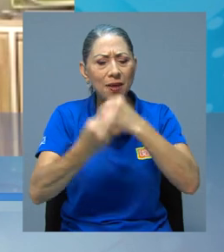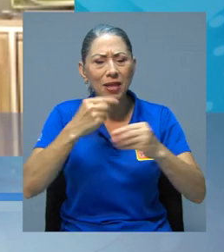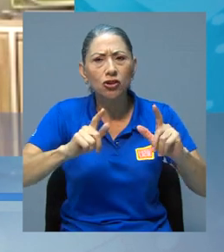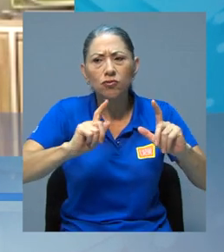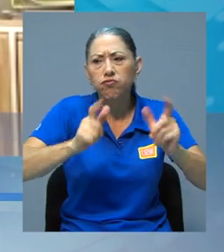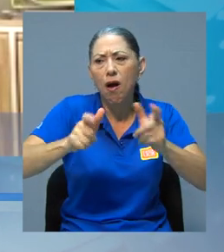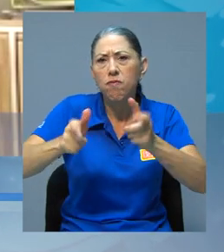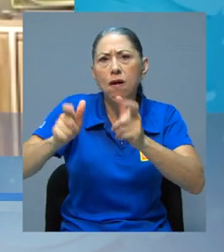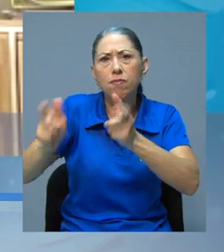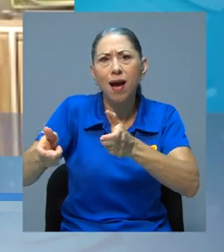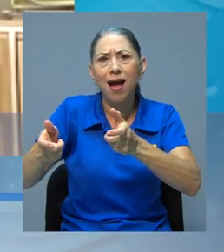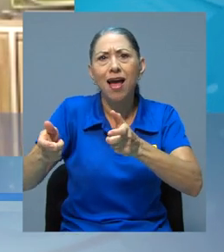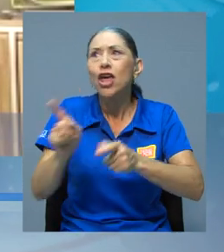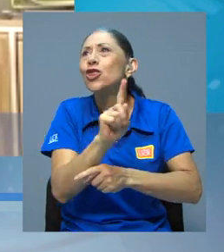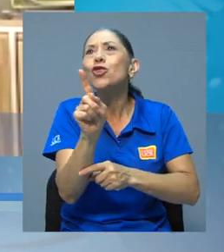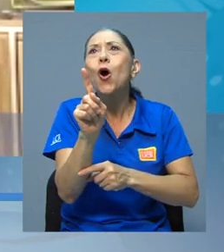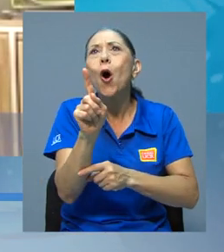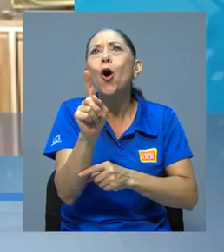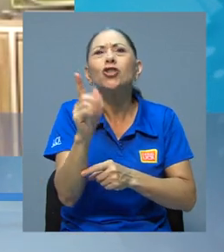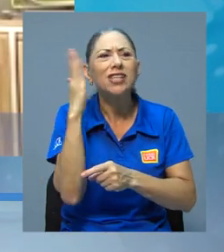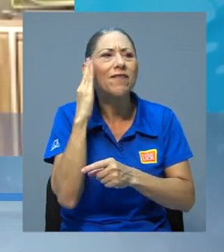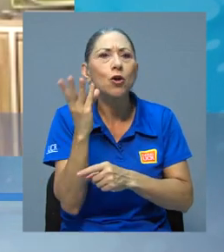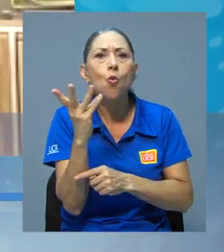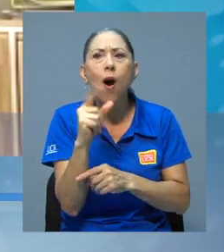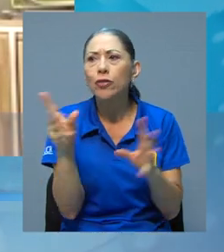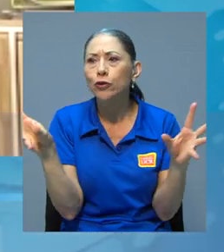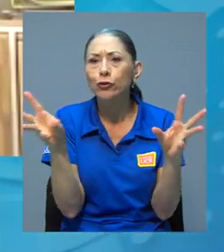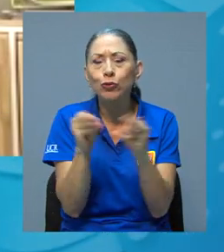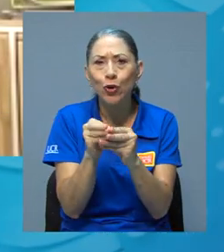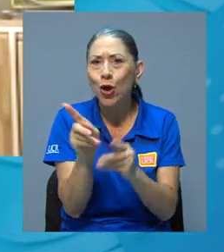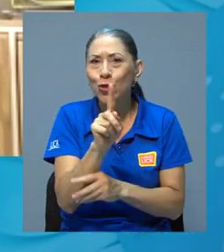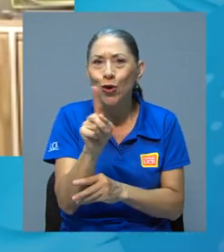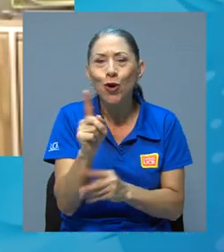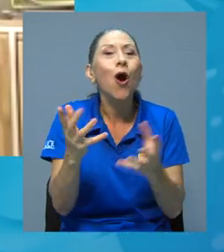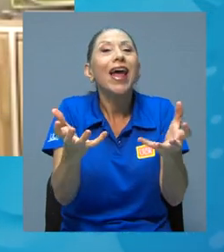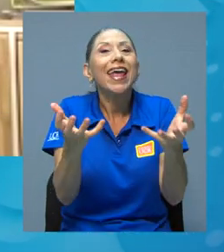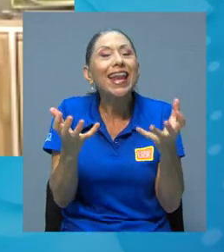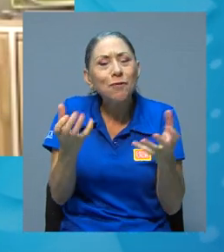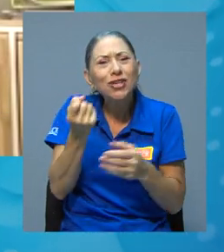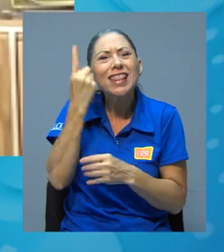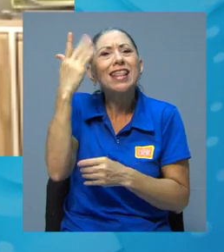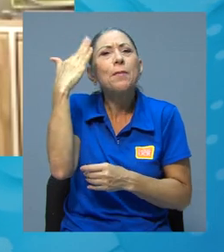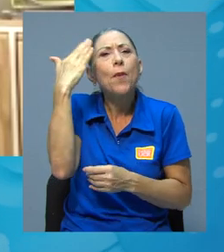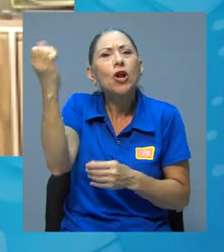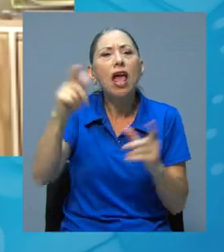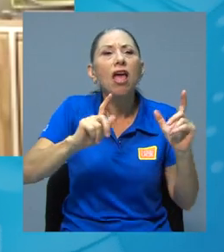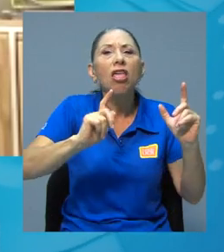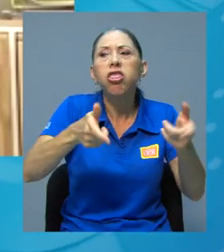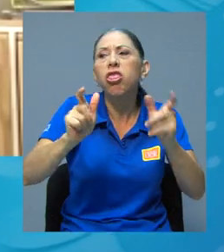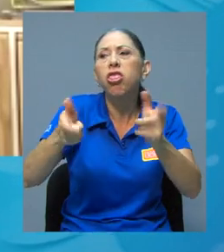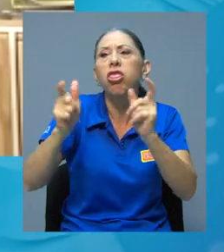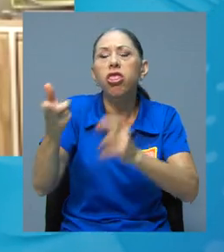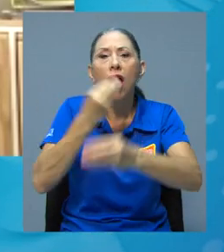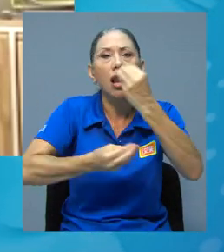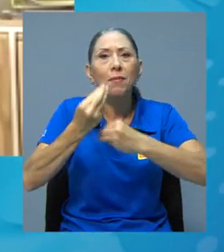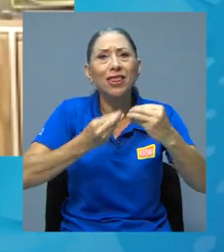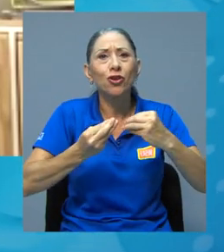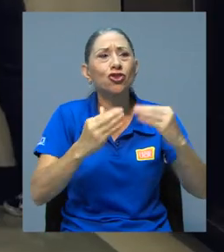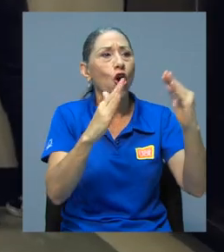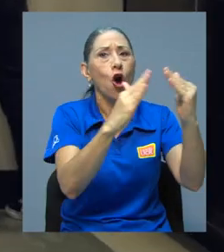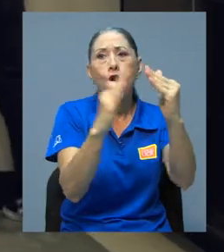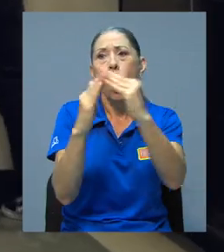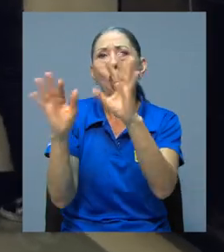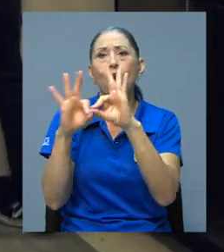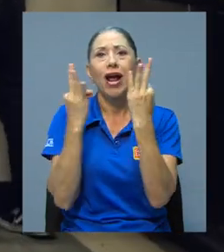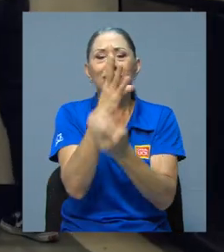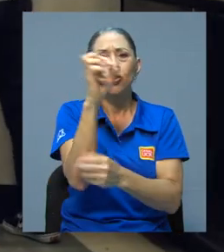alimentos y no tanto cuantificarlos, sino más bien entender por qué es que se desperdicien alimentos en los hogares costarricenses.